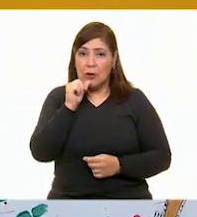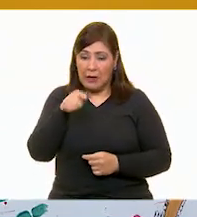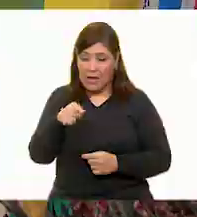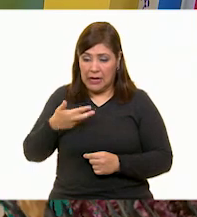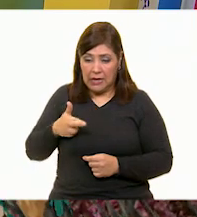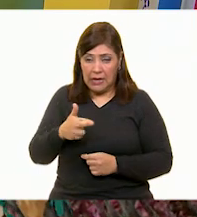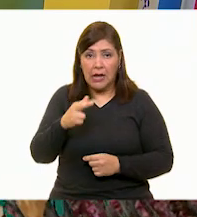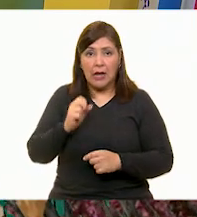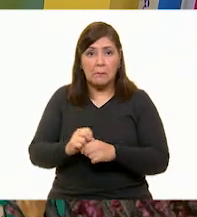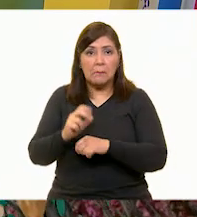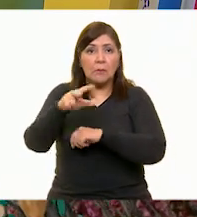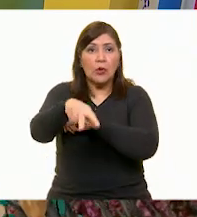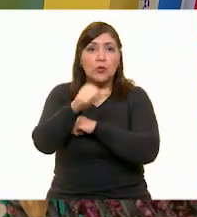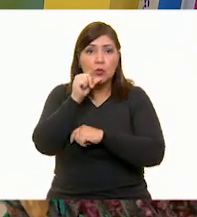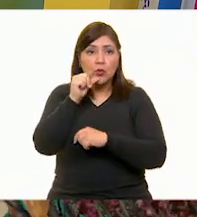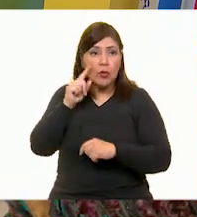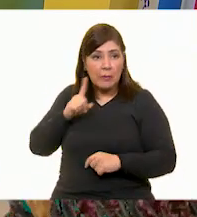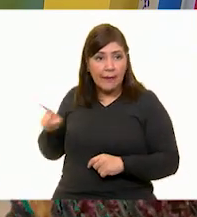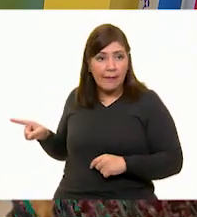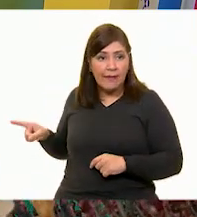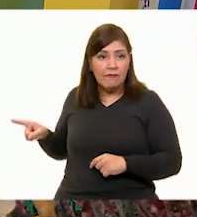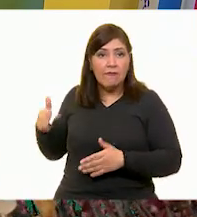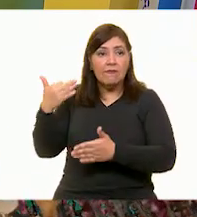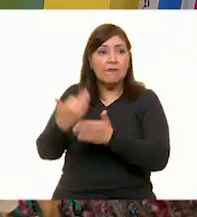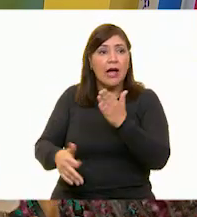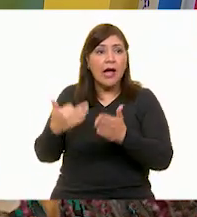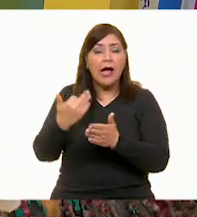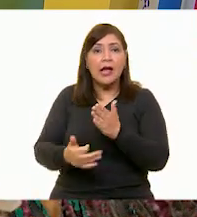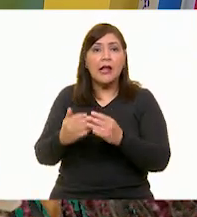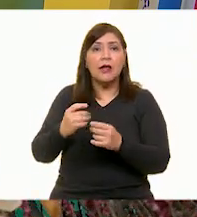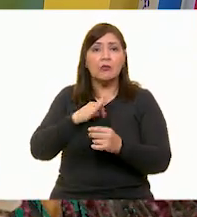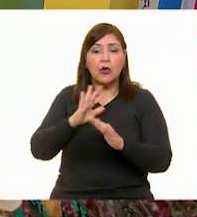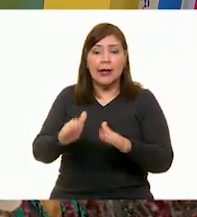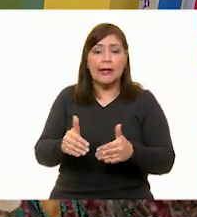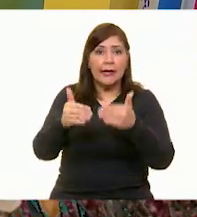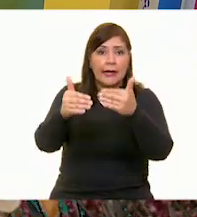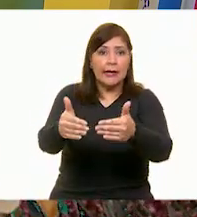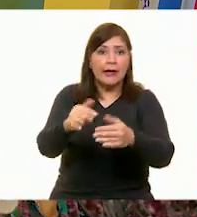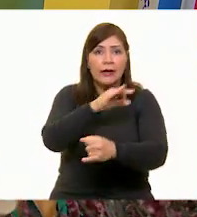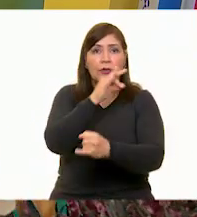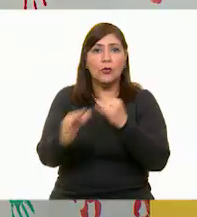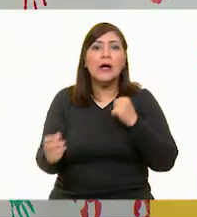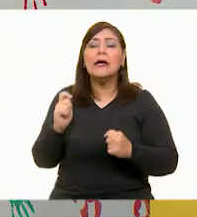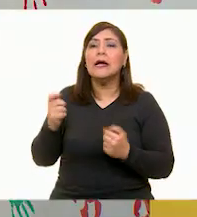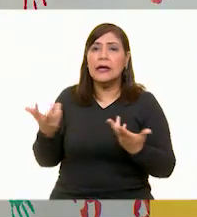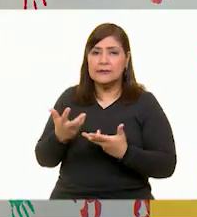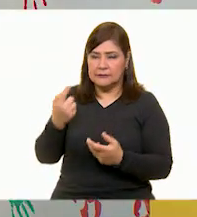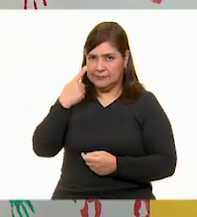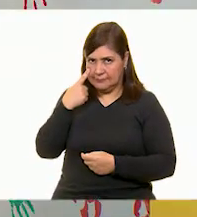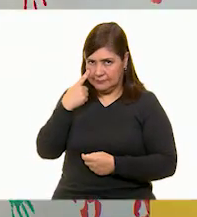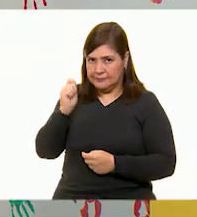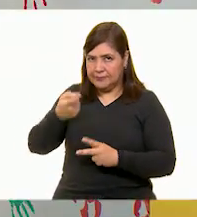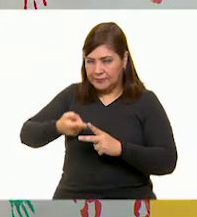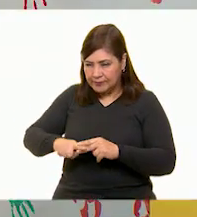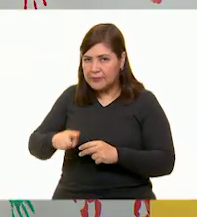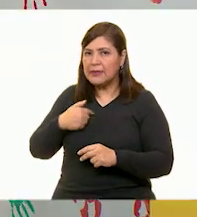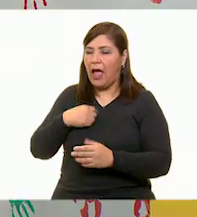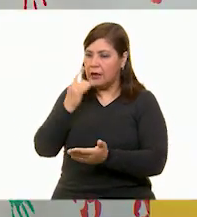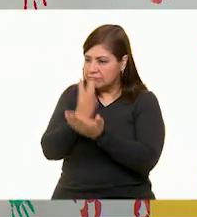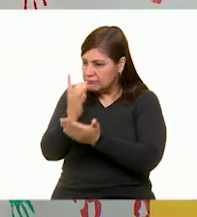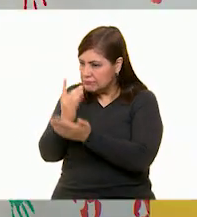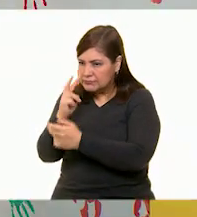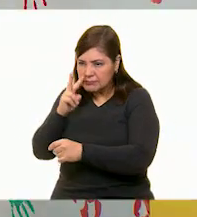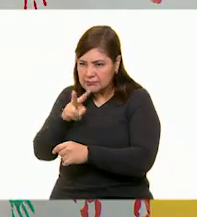río bueno, la ranita no ha acabado de cruzar el río, va a la mitad, ¿qué hacemos? pues no te preocupes Panchito, comenzamos a identificar la